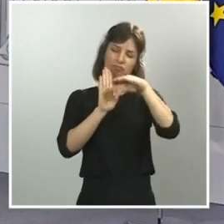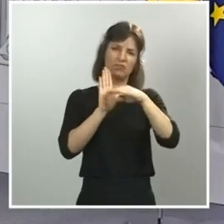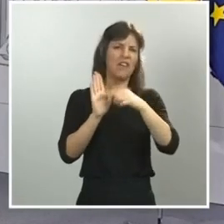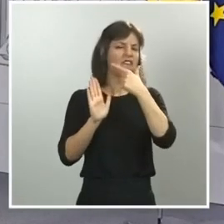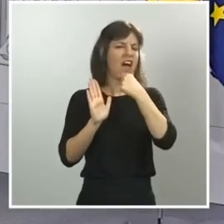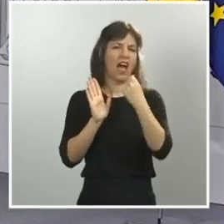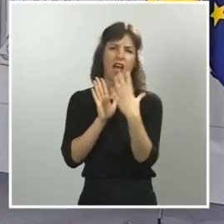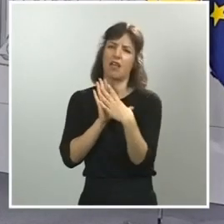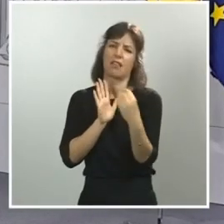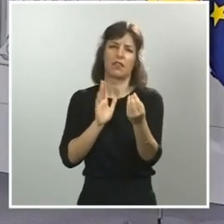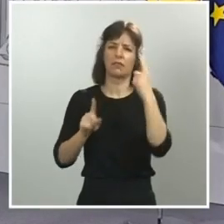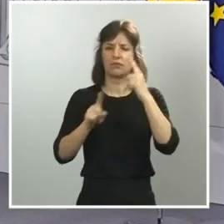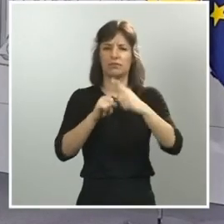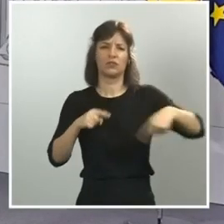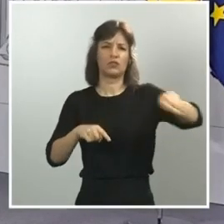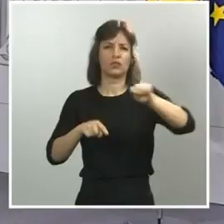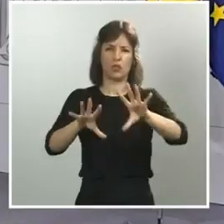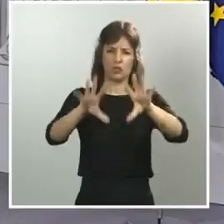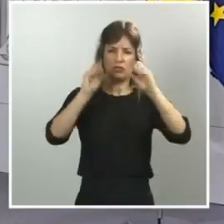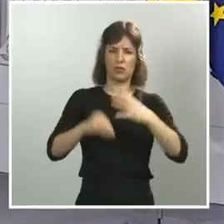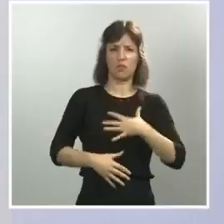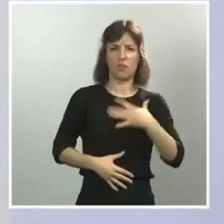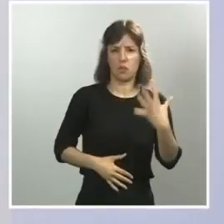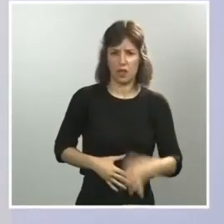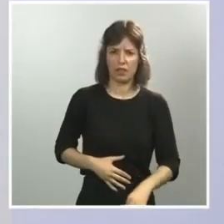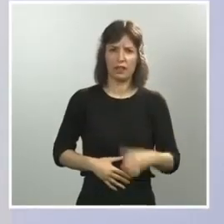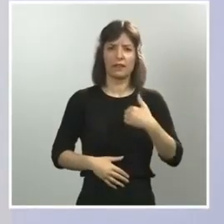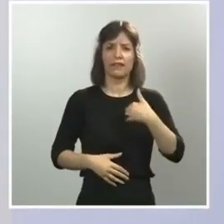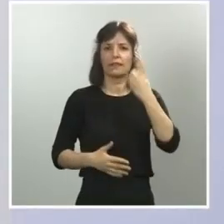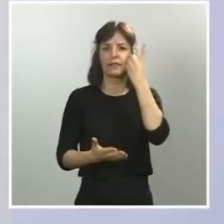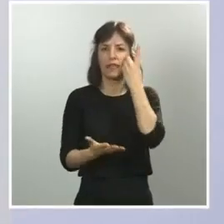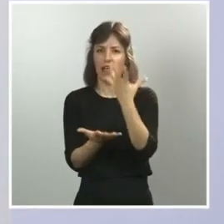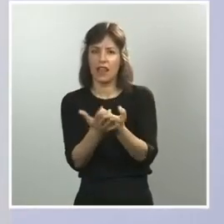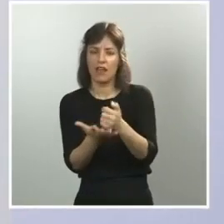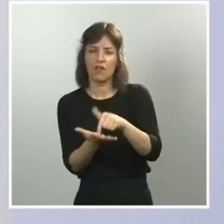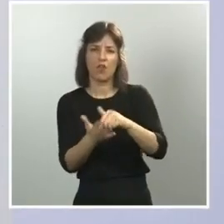accesible en sus teléfonos y en sus casas esta información.